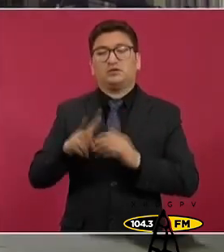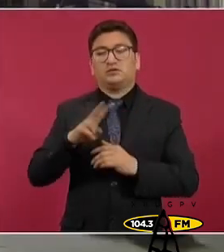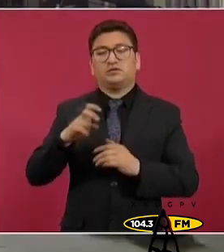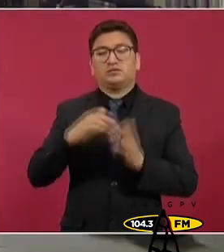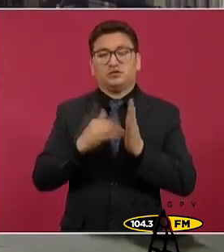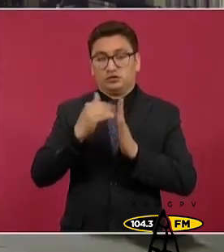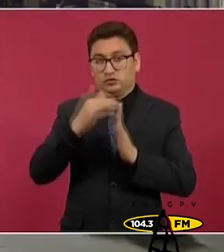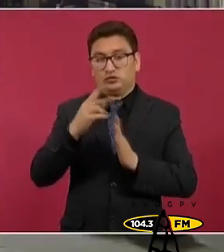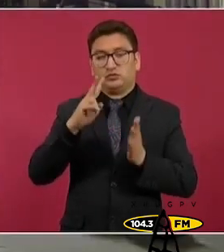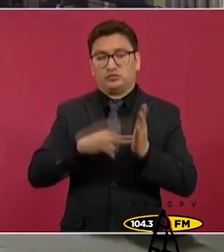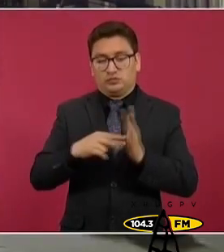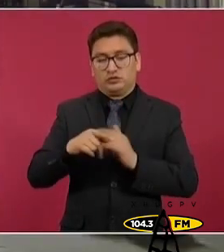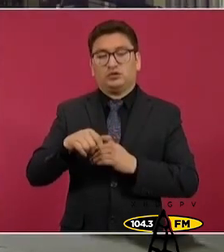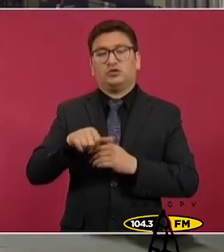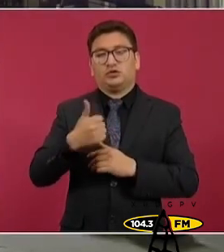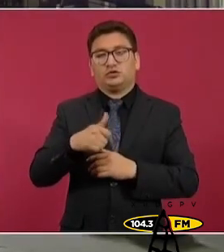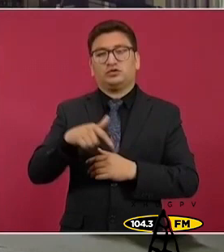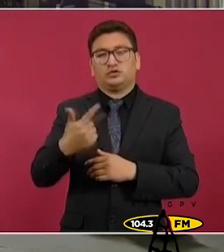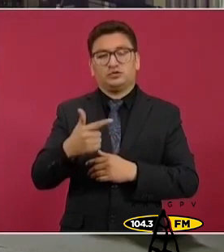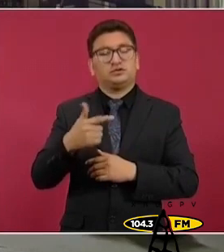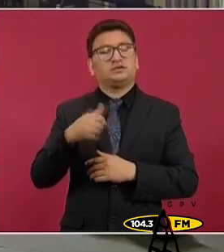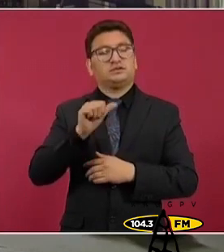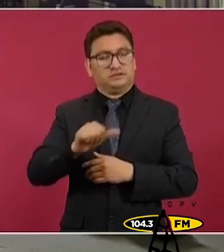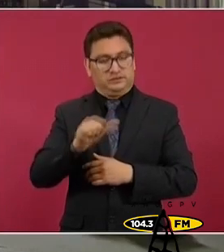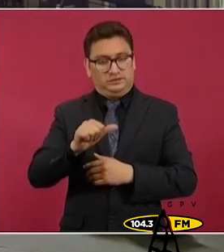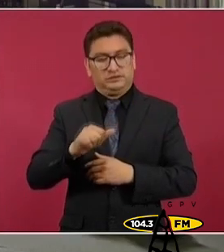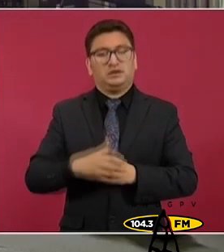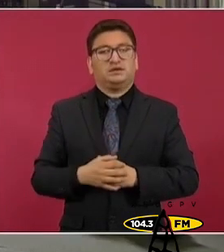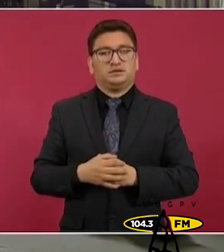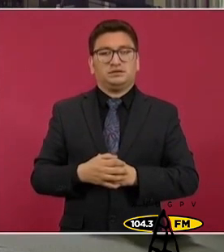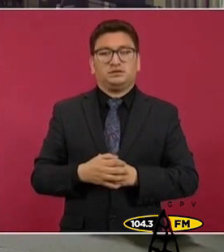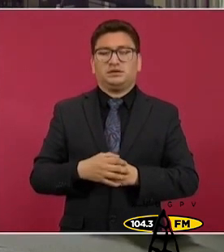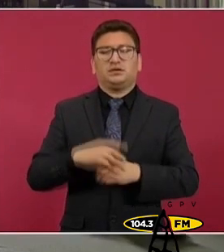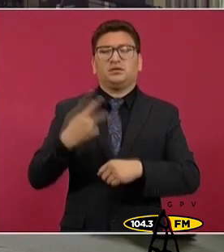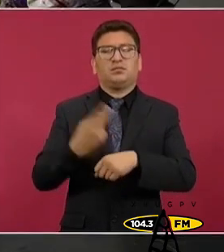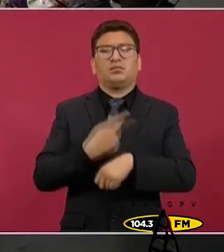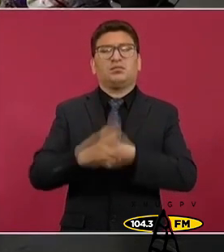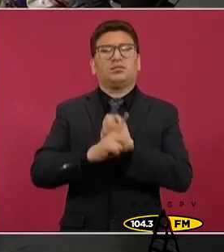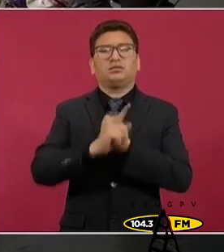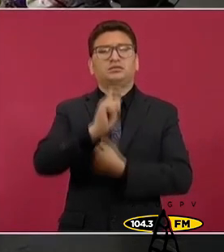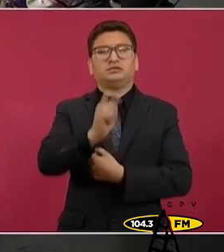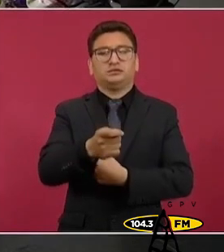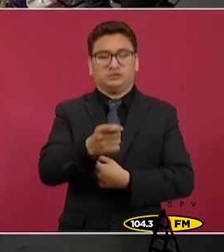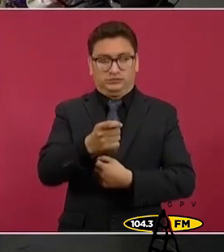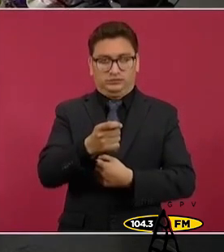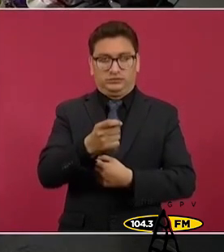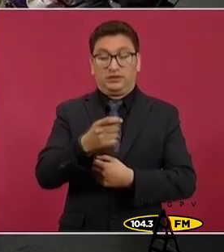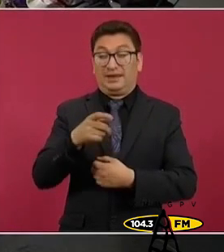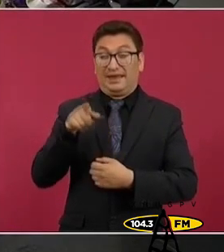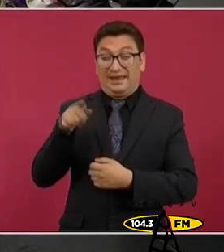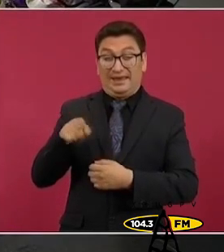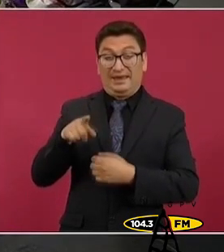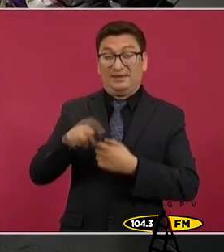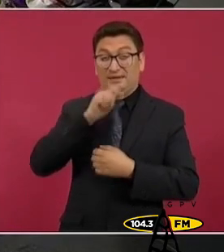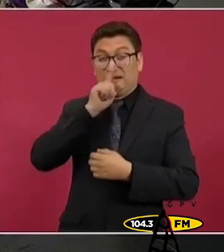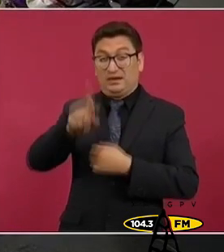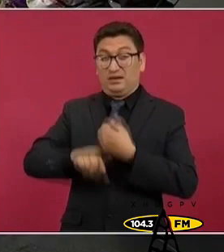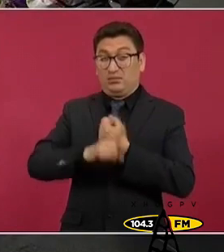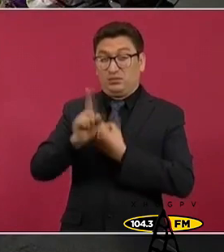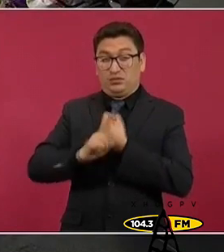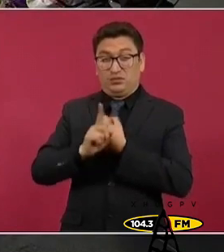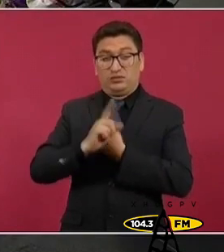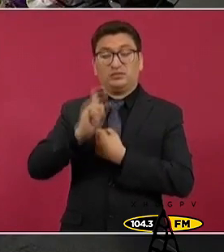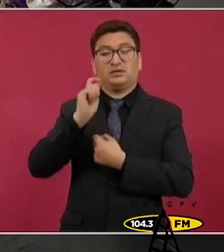millones de pesos, también en 2015 Transporte Marítimo Mexicano, 1 mil 200 millones, 2011,